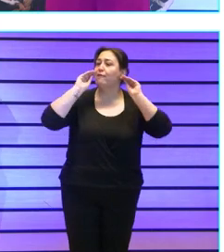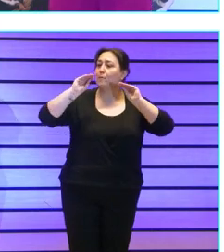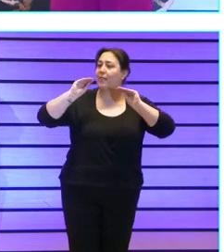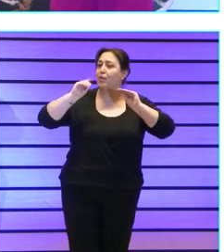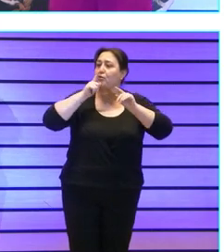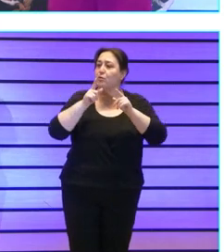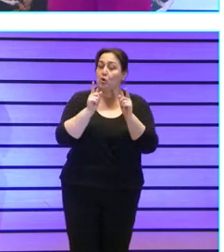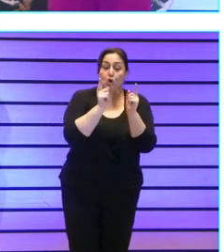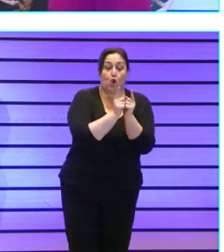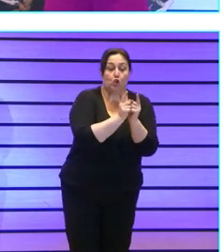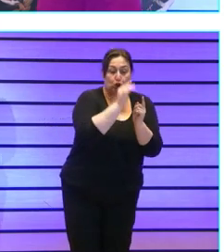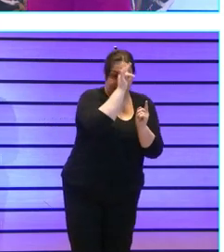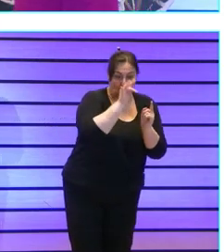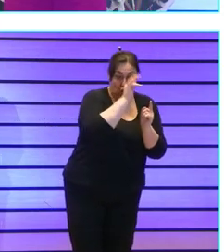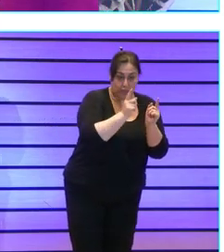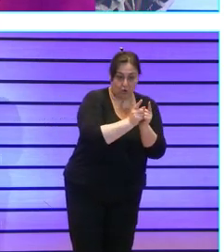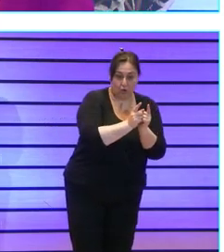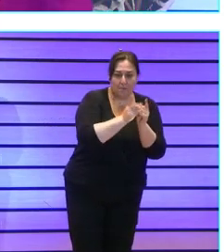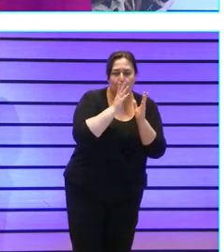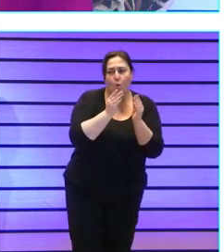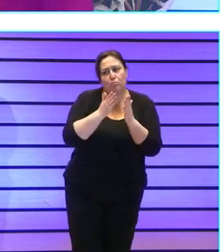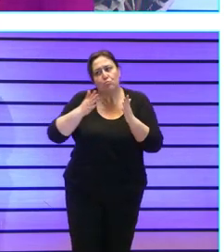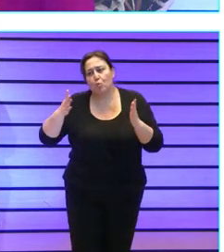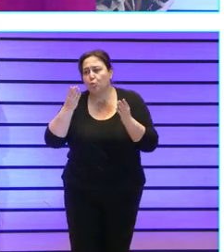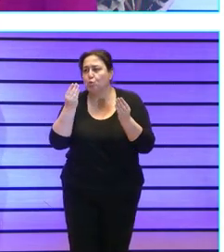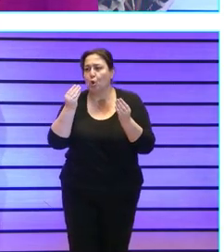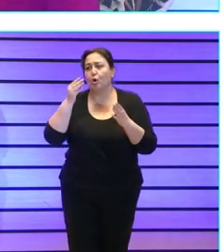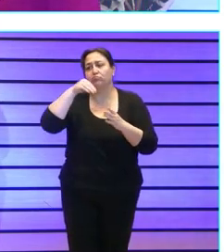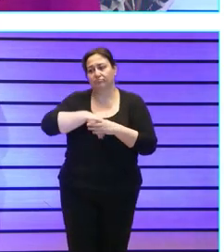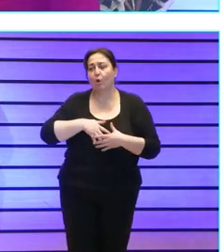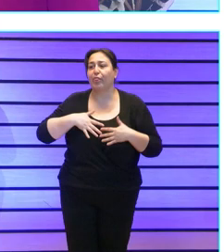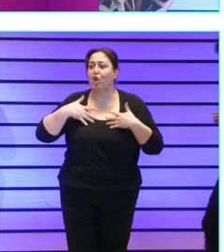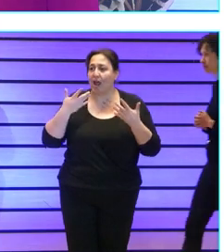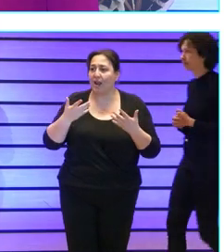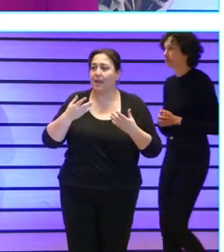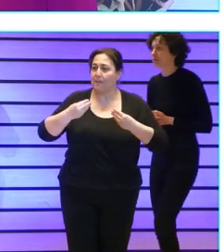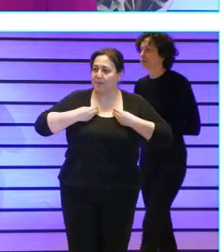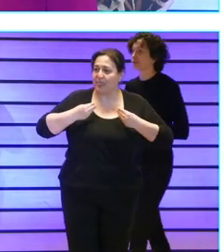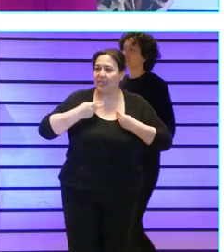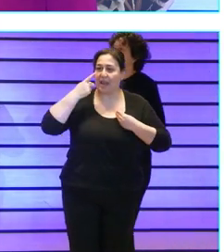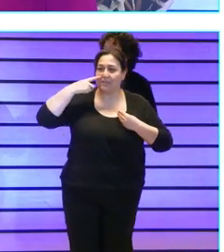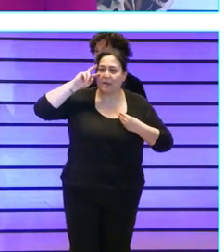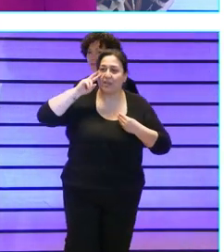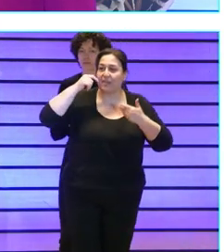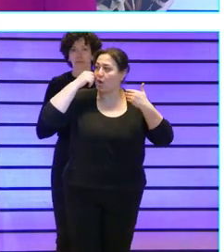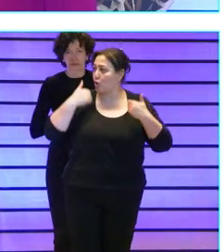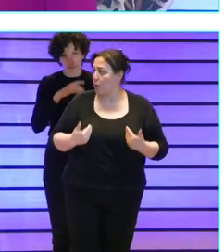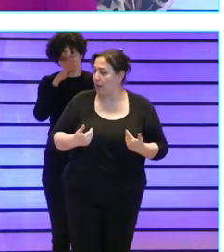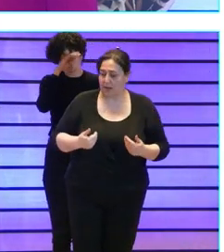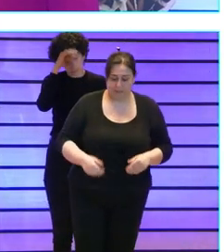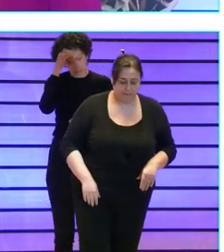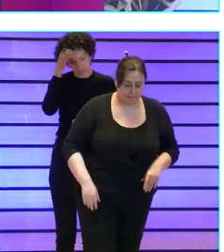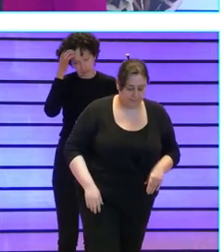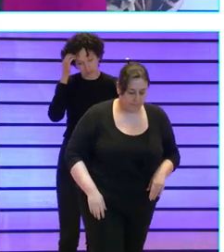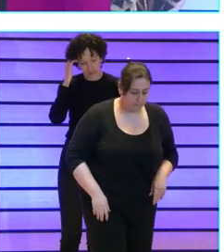pequeño contenido teórico pero que tiene mucho emocional vivencial y corporal hemos trabajado a ese